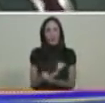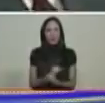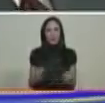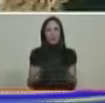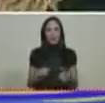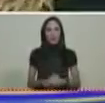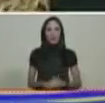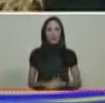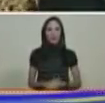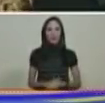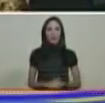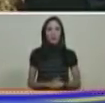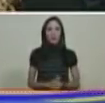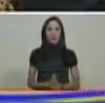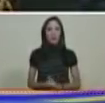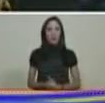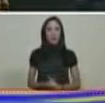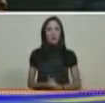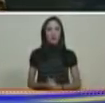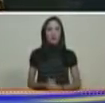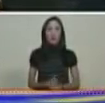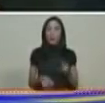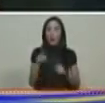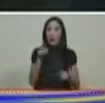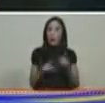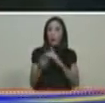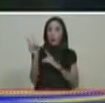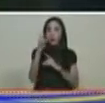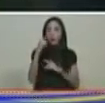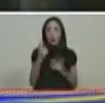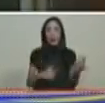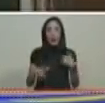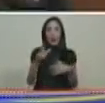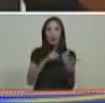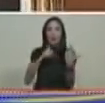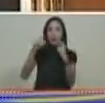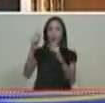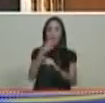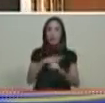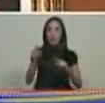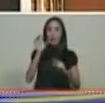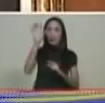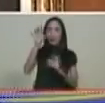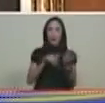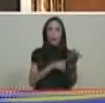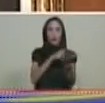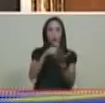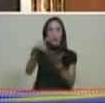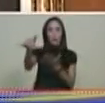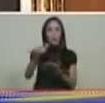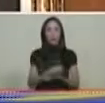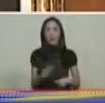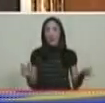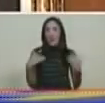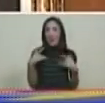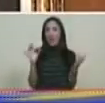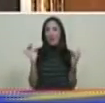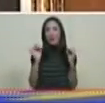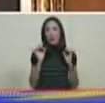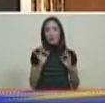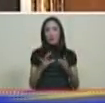que algunos de los venezolanos que se han ido a lavar pocetas al exterior lo digo aunque le duela quien le duela